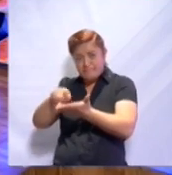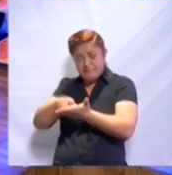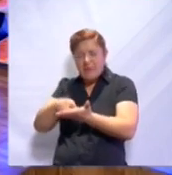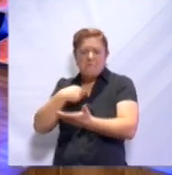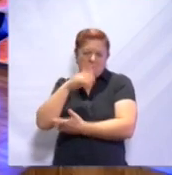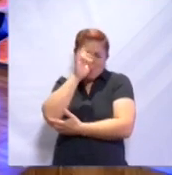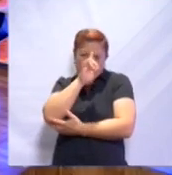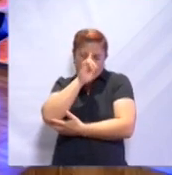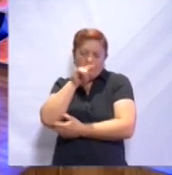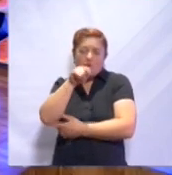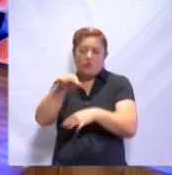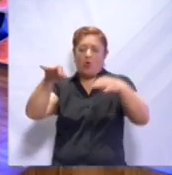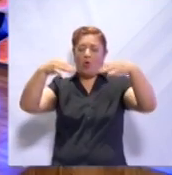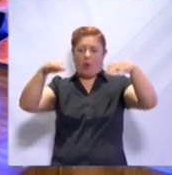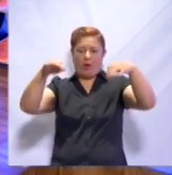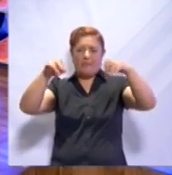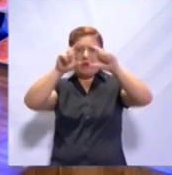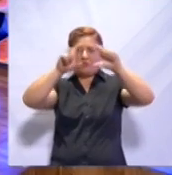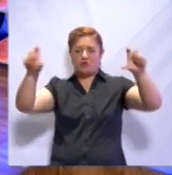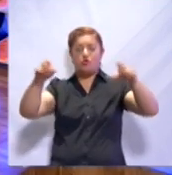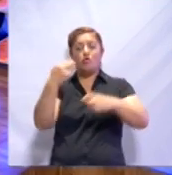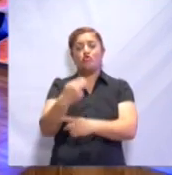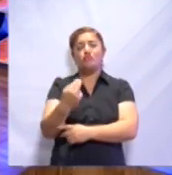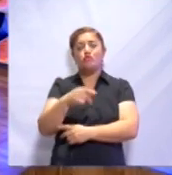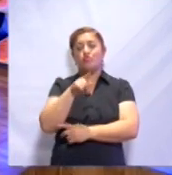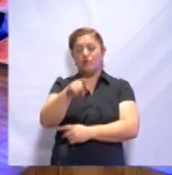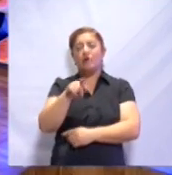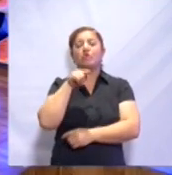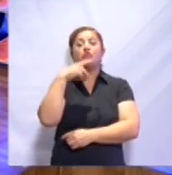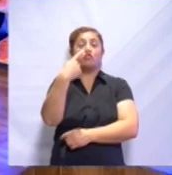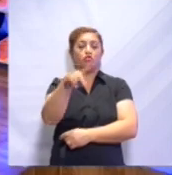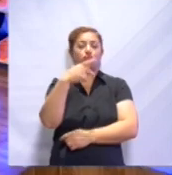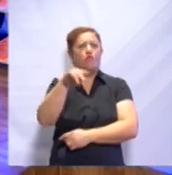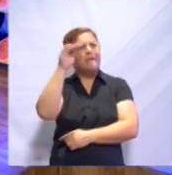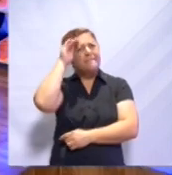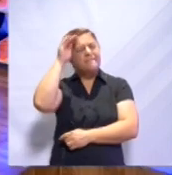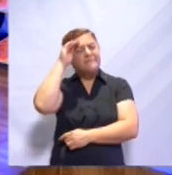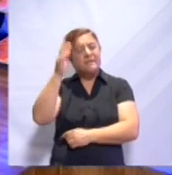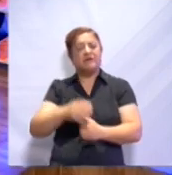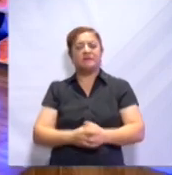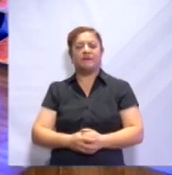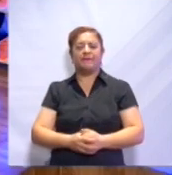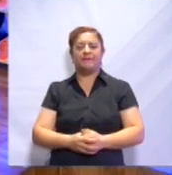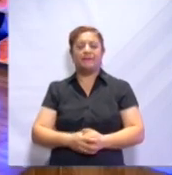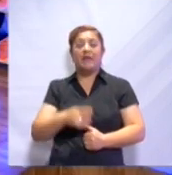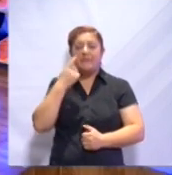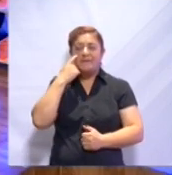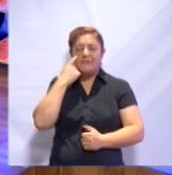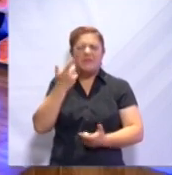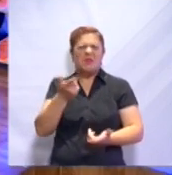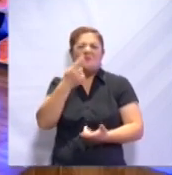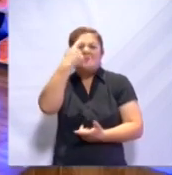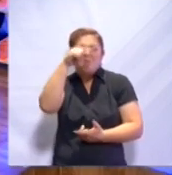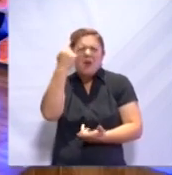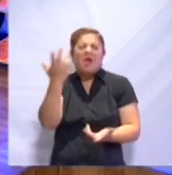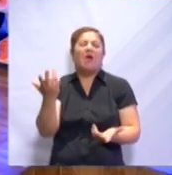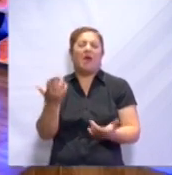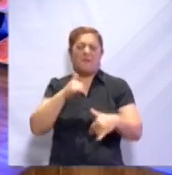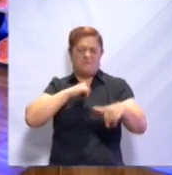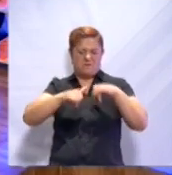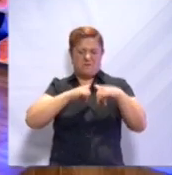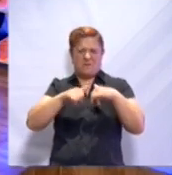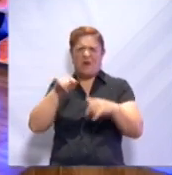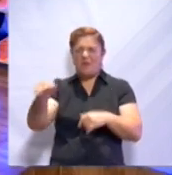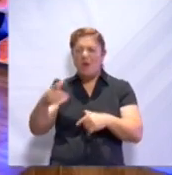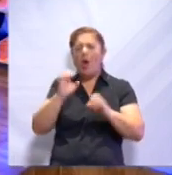escribas tu nombre y con tus propias palabras, respondas como para qué te servirían todos